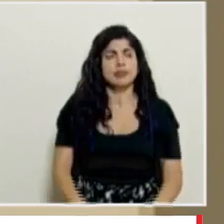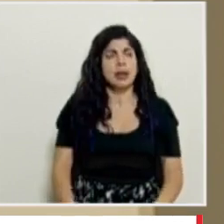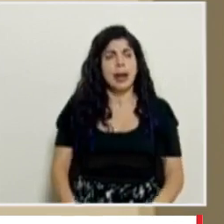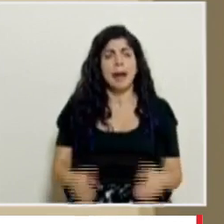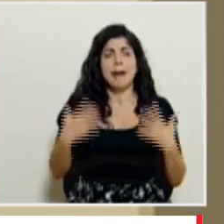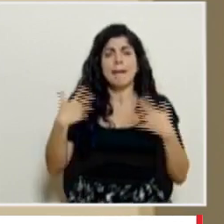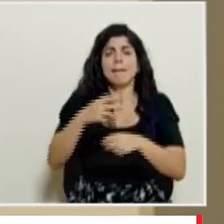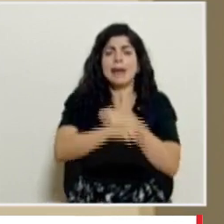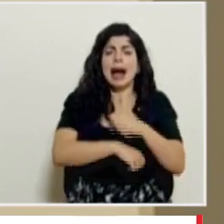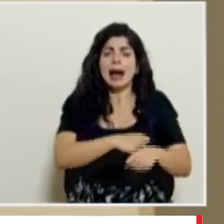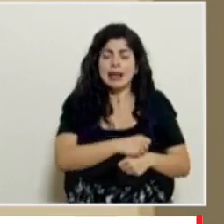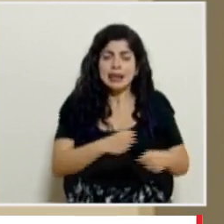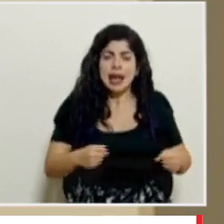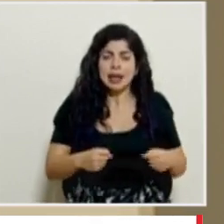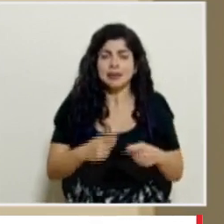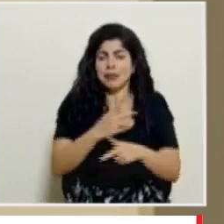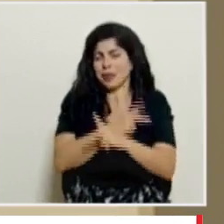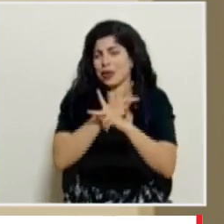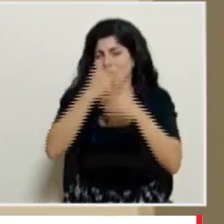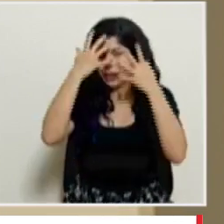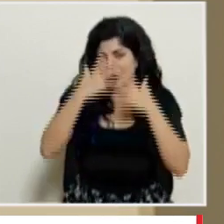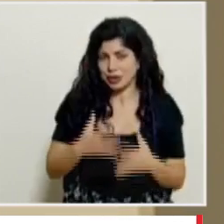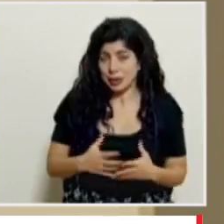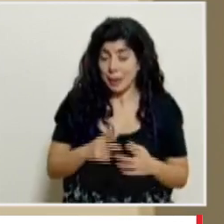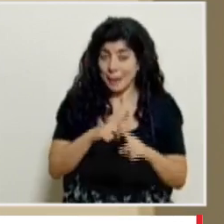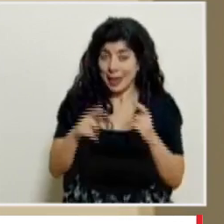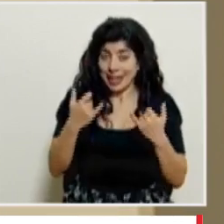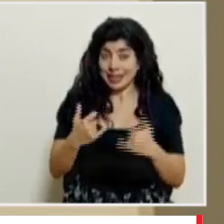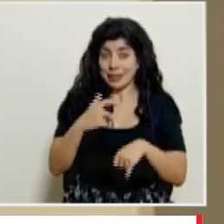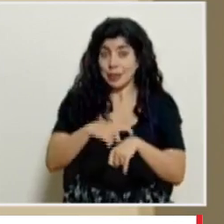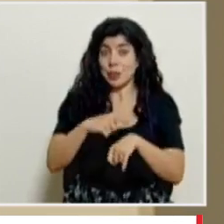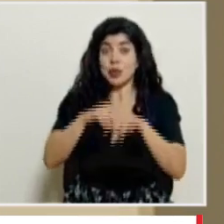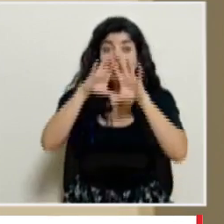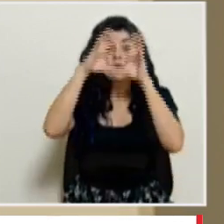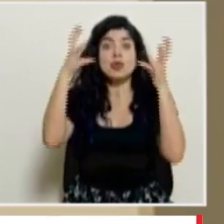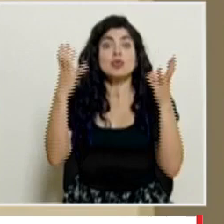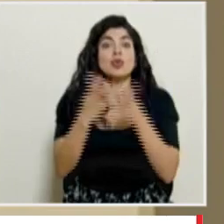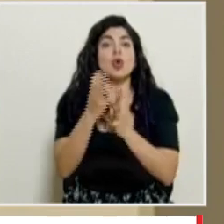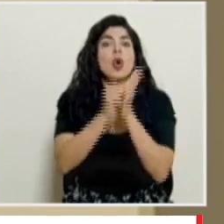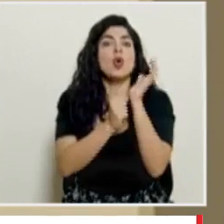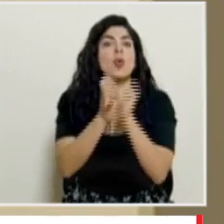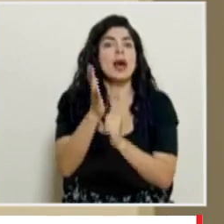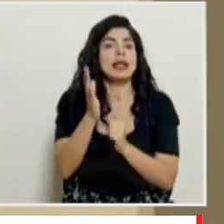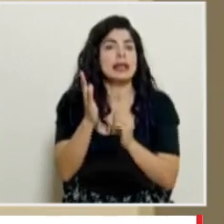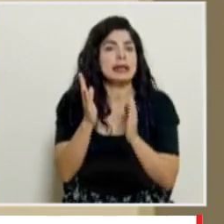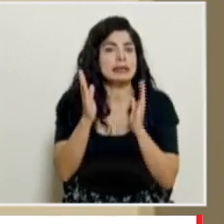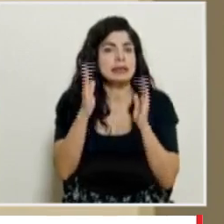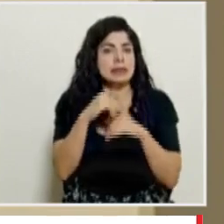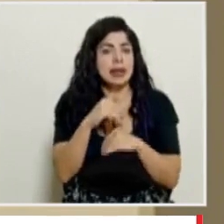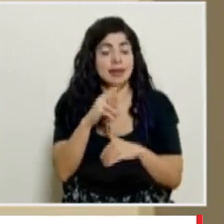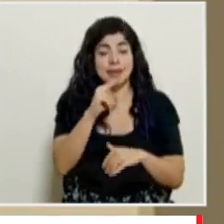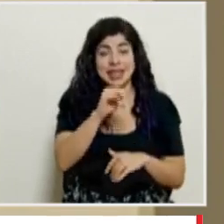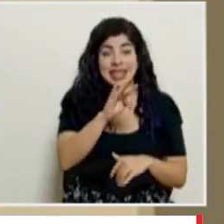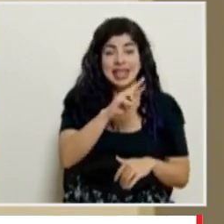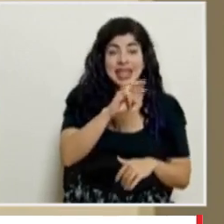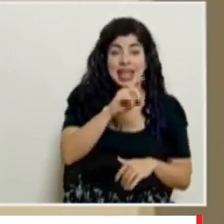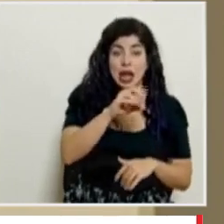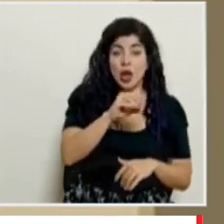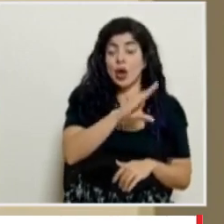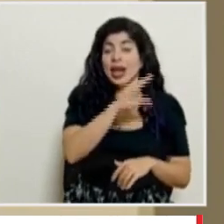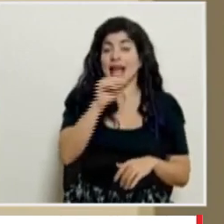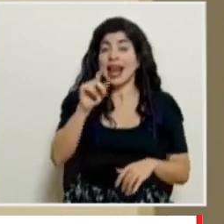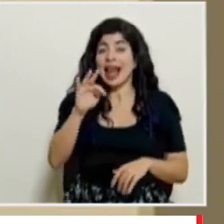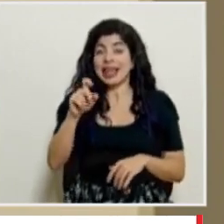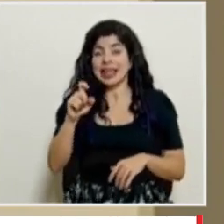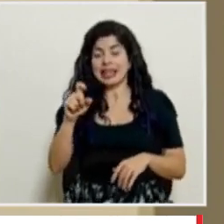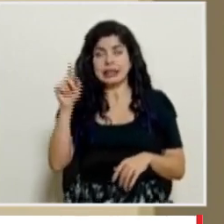batas equipo de protección en general pero en estos momentos hay una escasez mundial de guantes tanto de nitrilo como de látex y